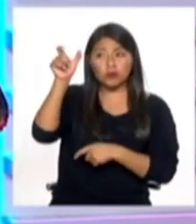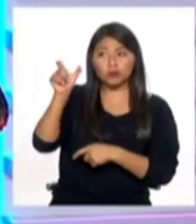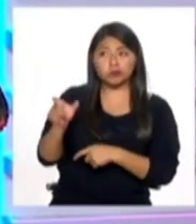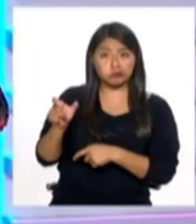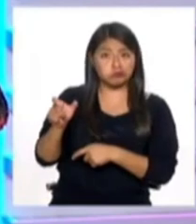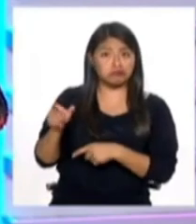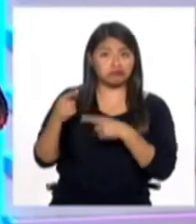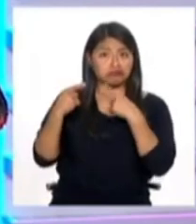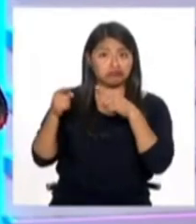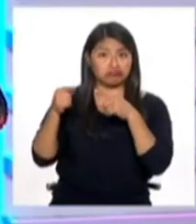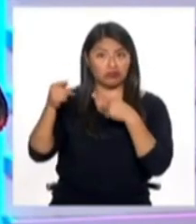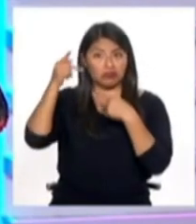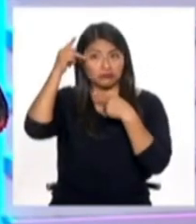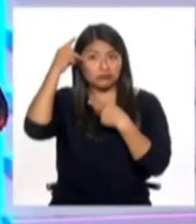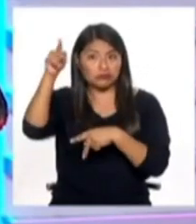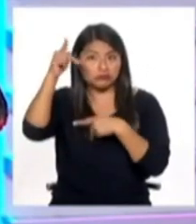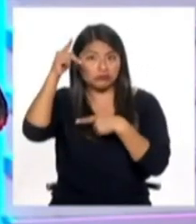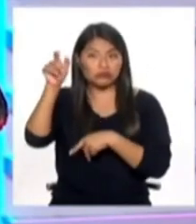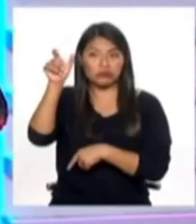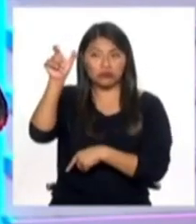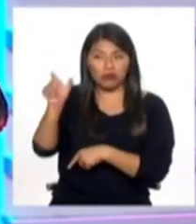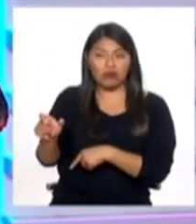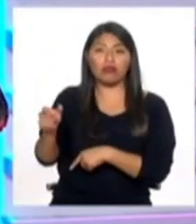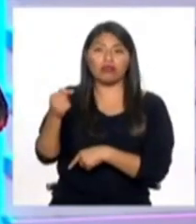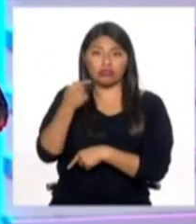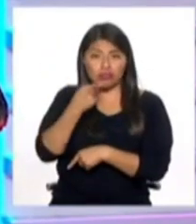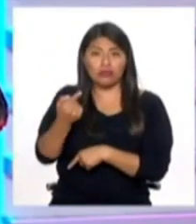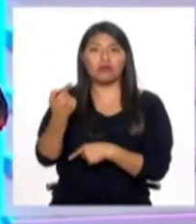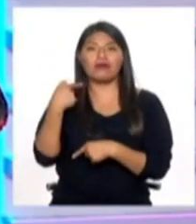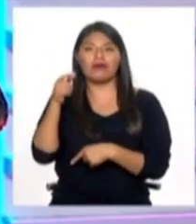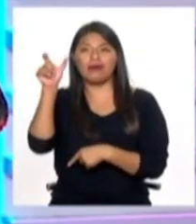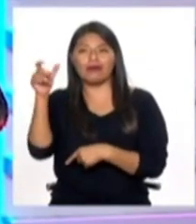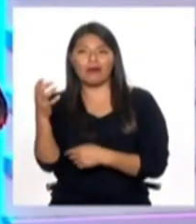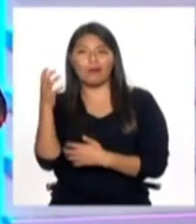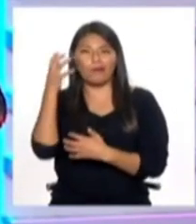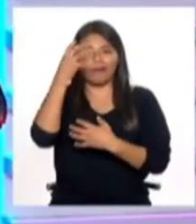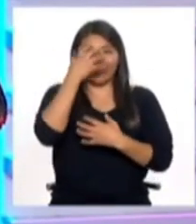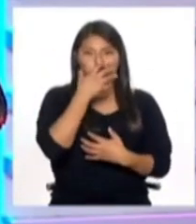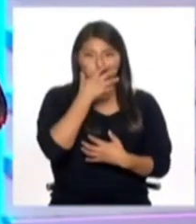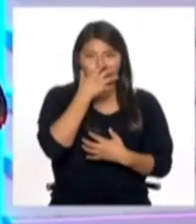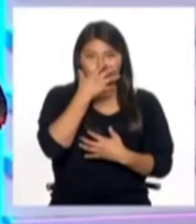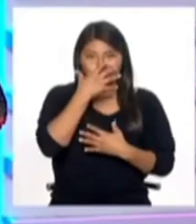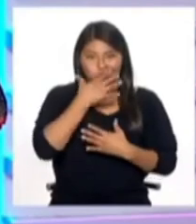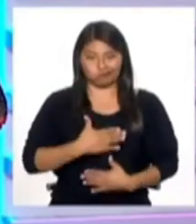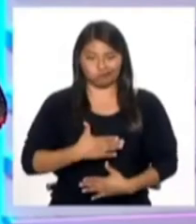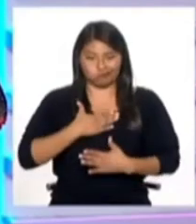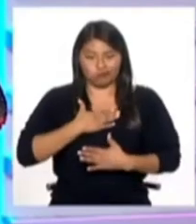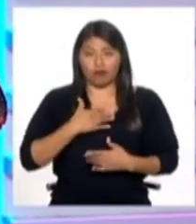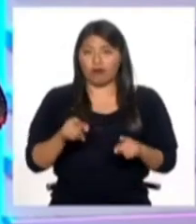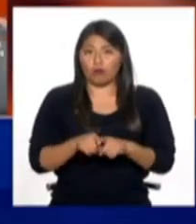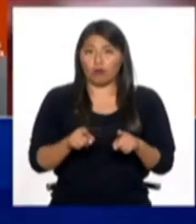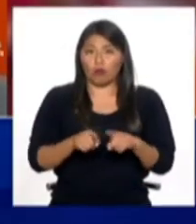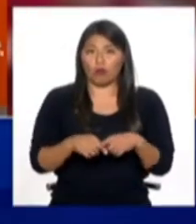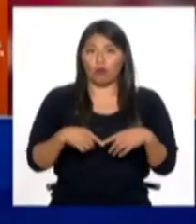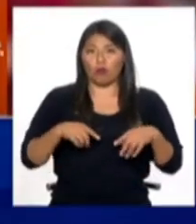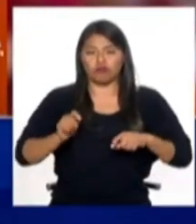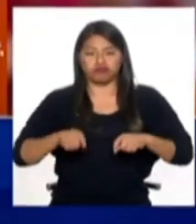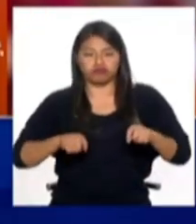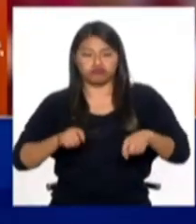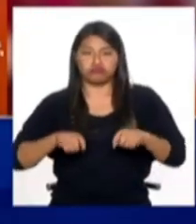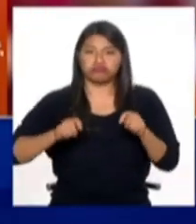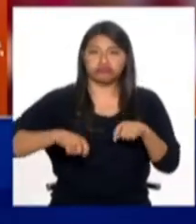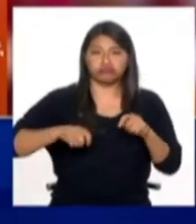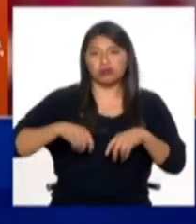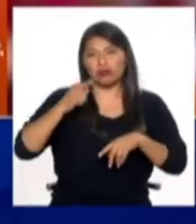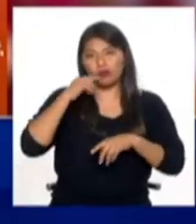vuelve famosa usando tiktok justamente, y él hace una parodia de alguien que supuestamente es una persona andina o lo que comúnmente se